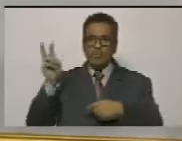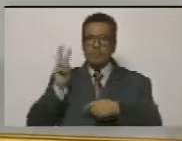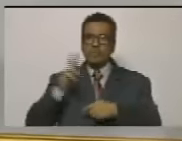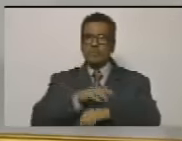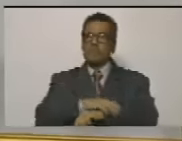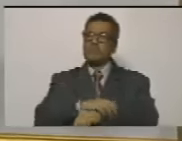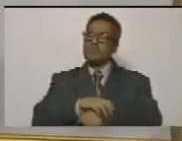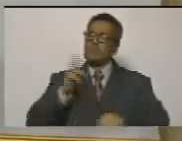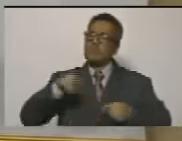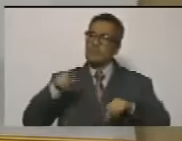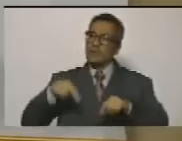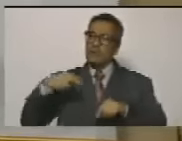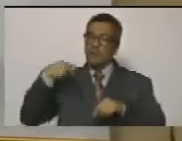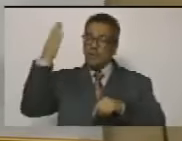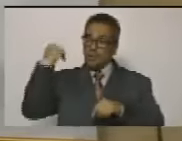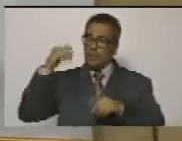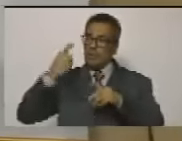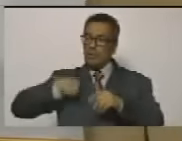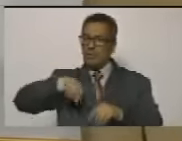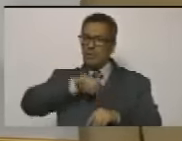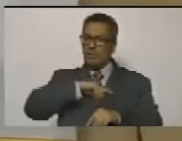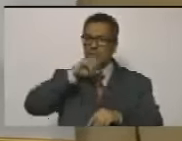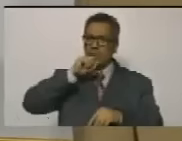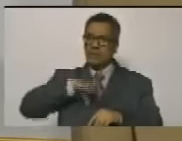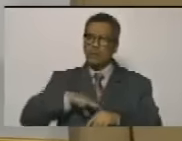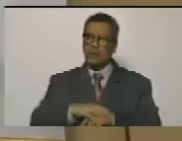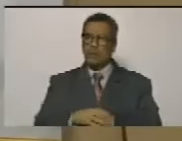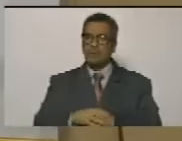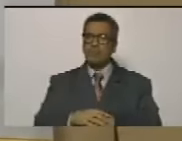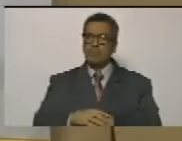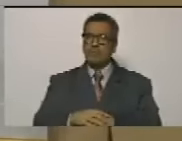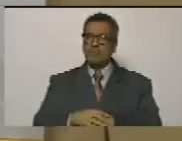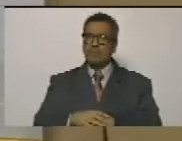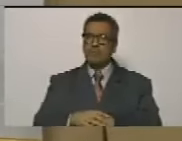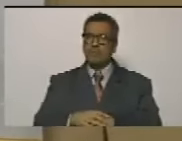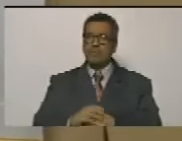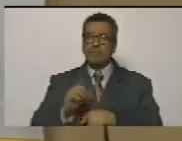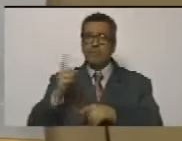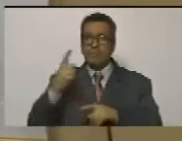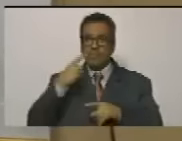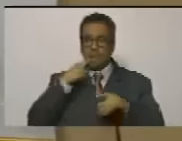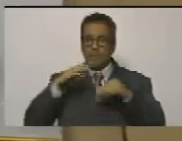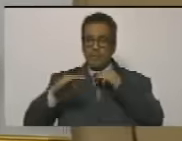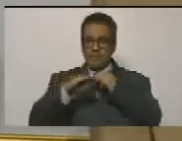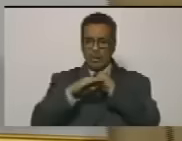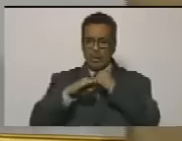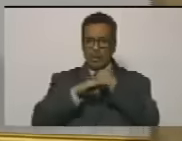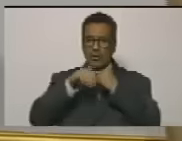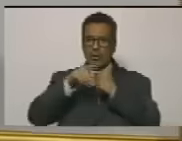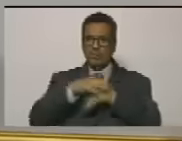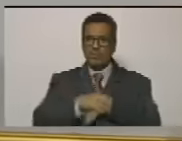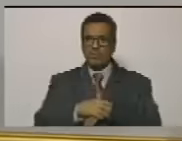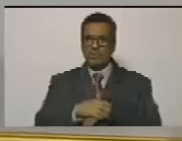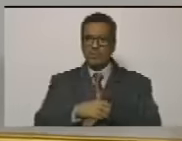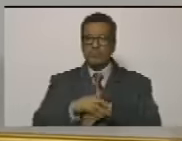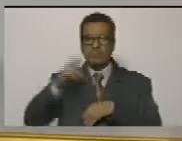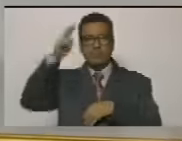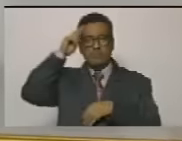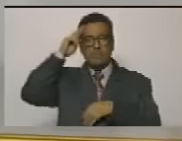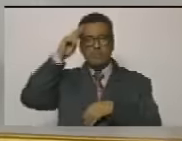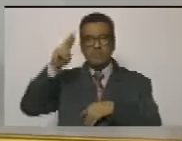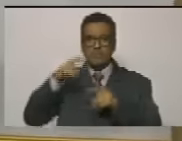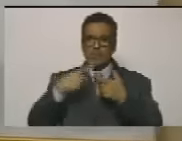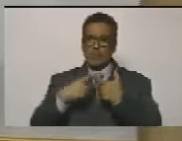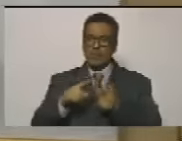como nunca antes en nuestra historia los principios de igualdad de respeto a la